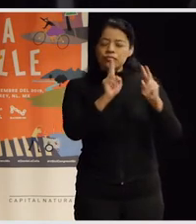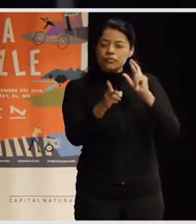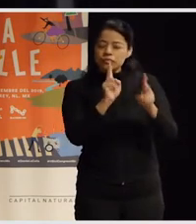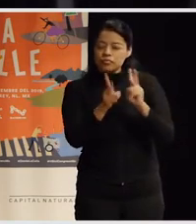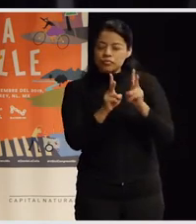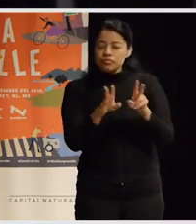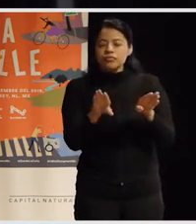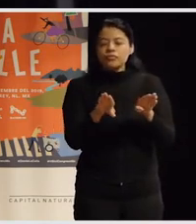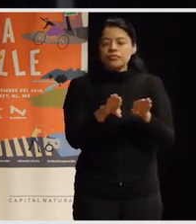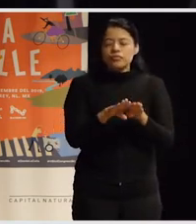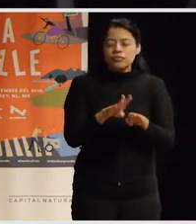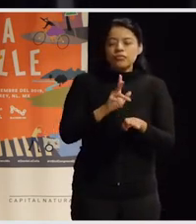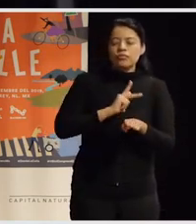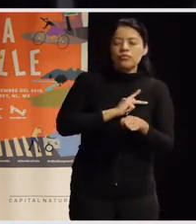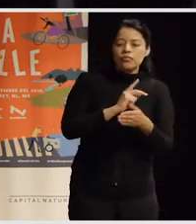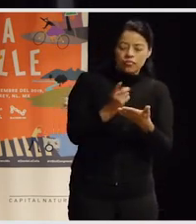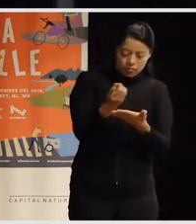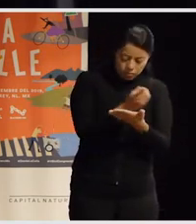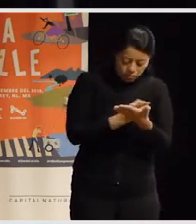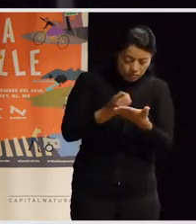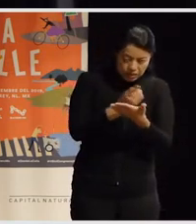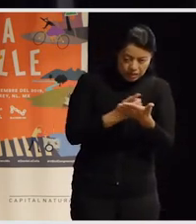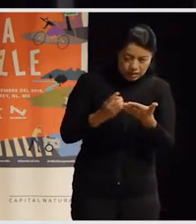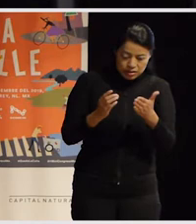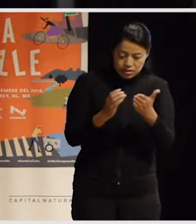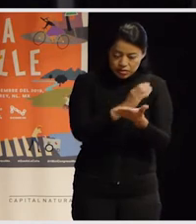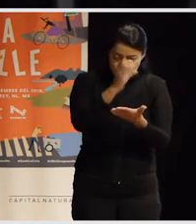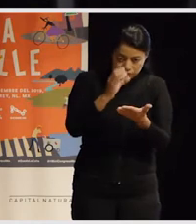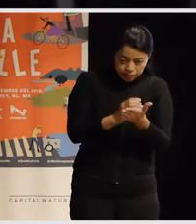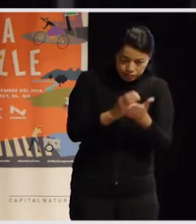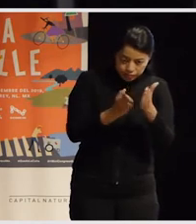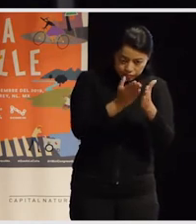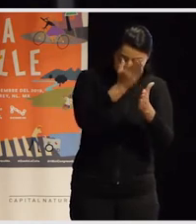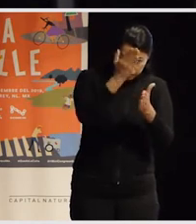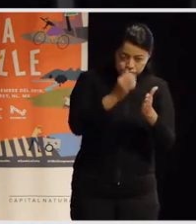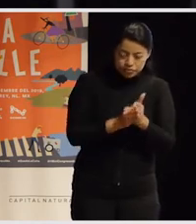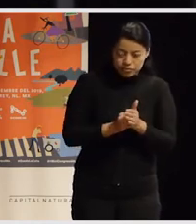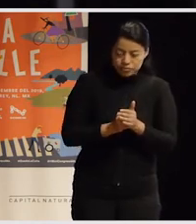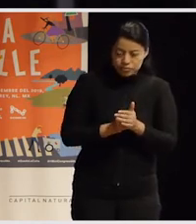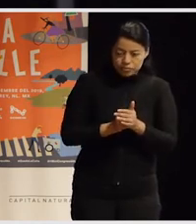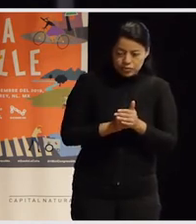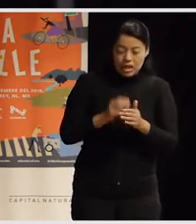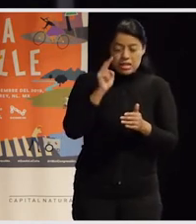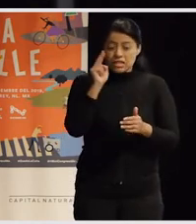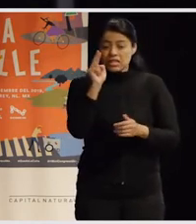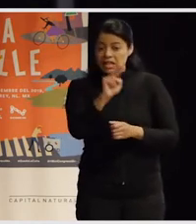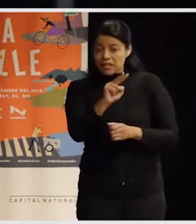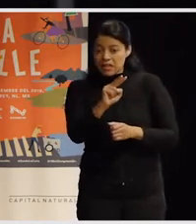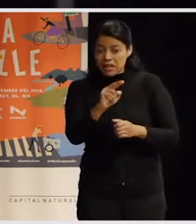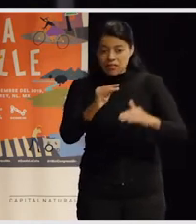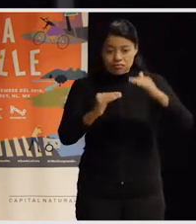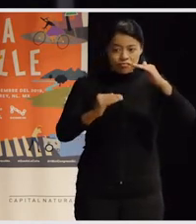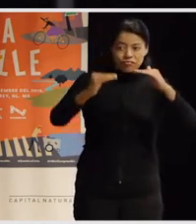cómo el propio diseño de las ciudades reproduce ciertas desigualdades en